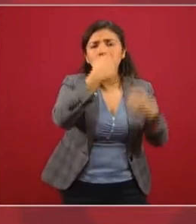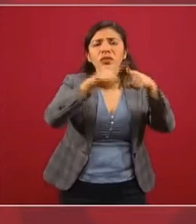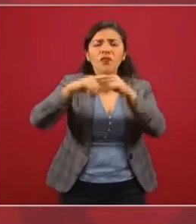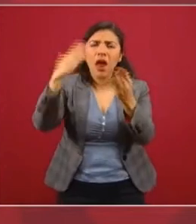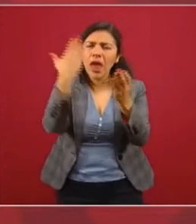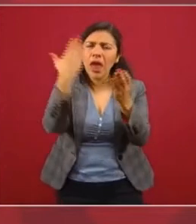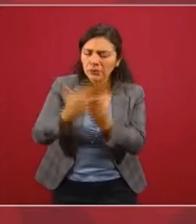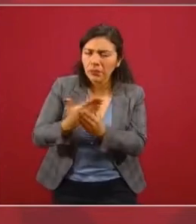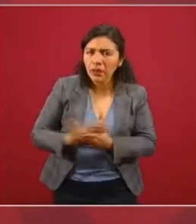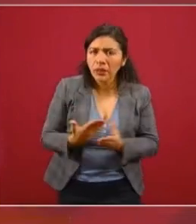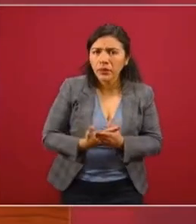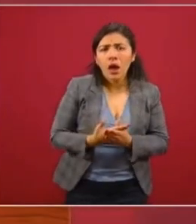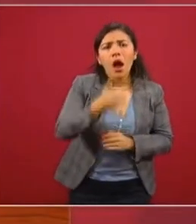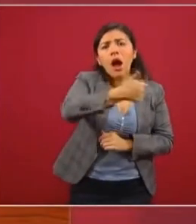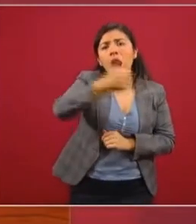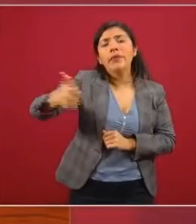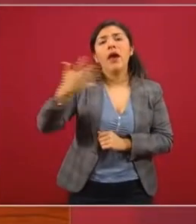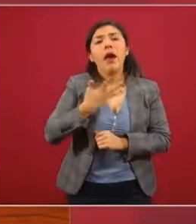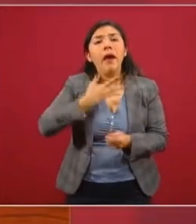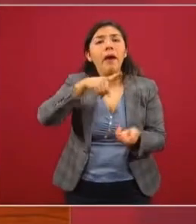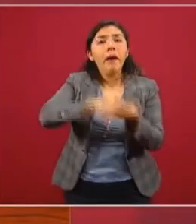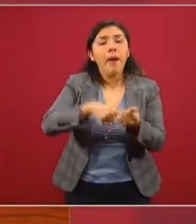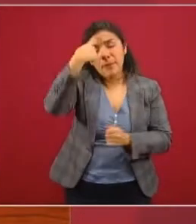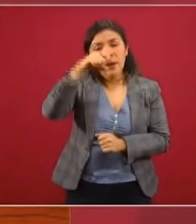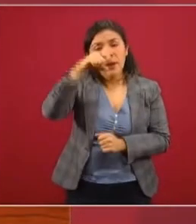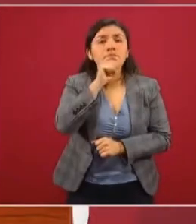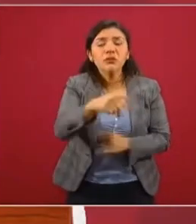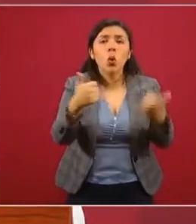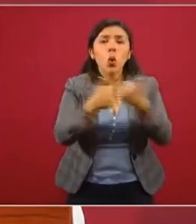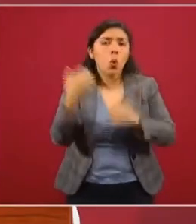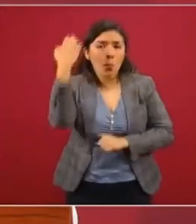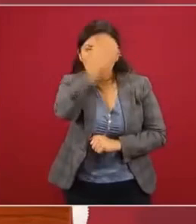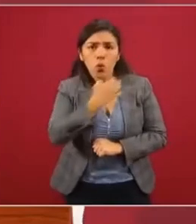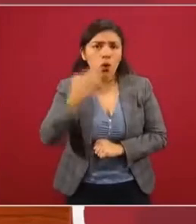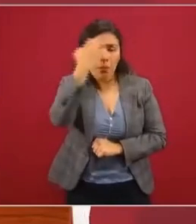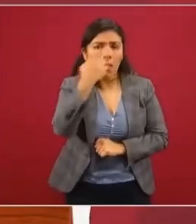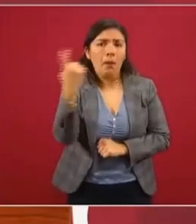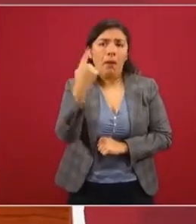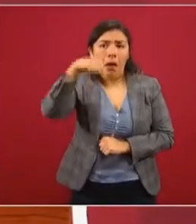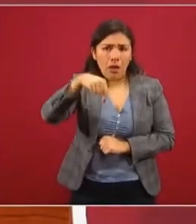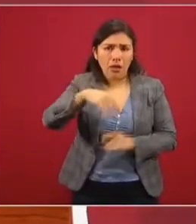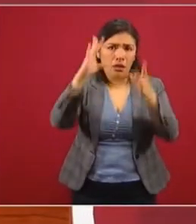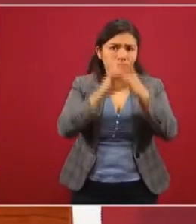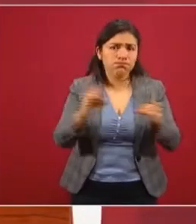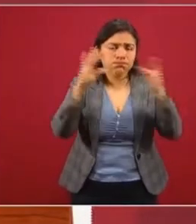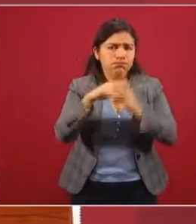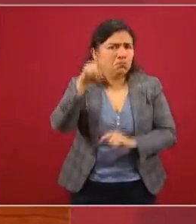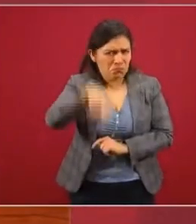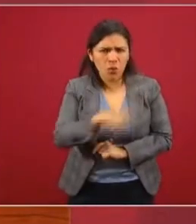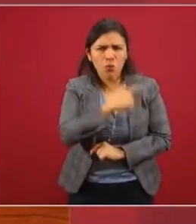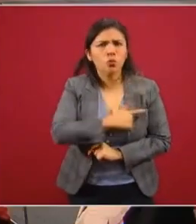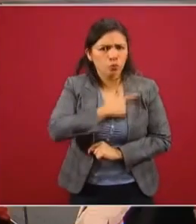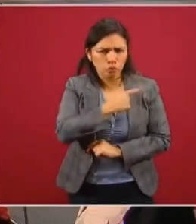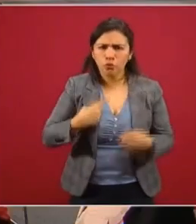expedientes que tienen que contener las mismas pruebas que aquí se detallaron y que con mucho gusto